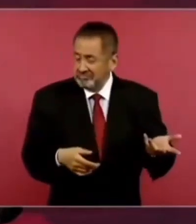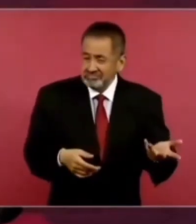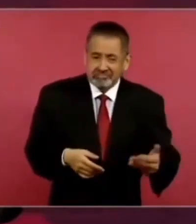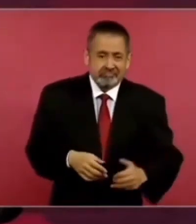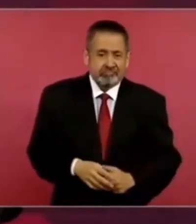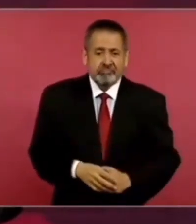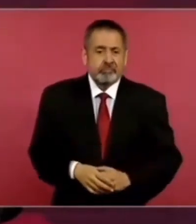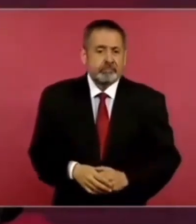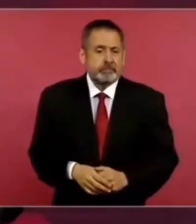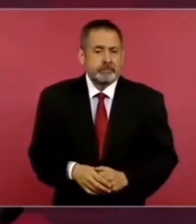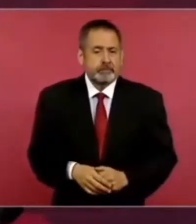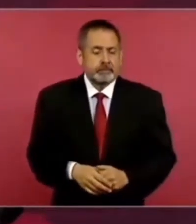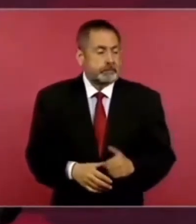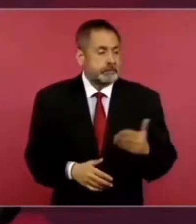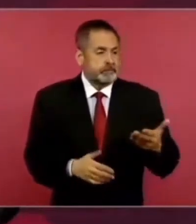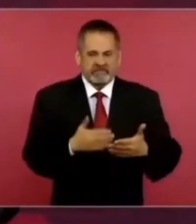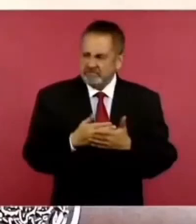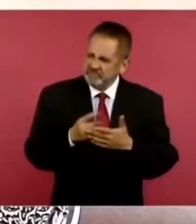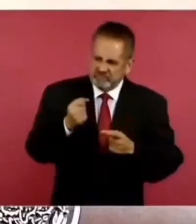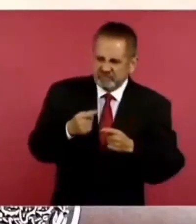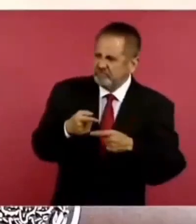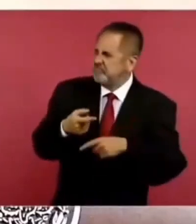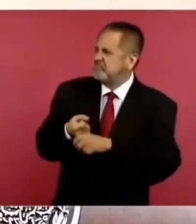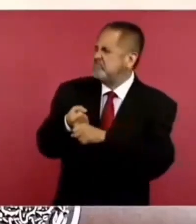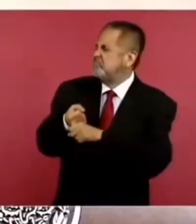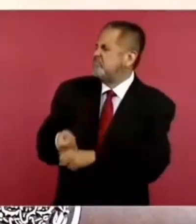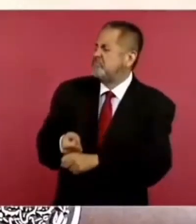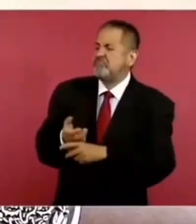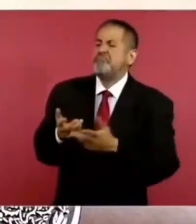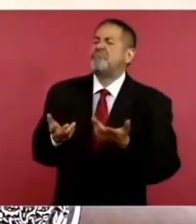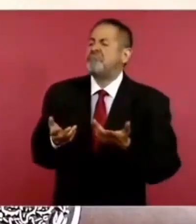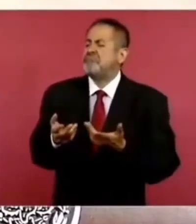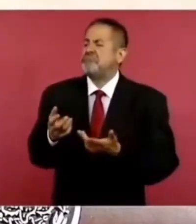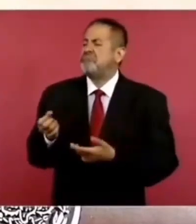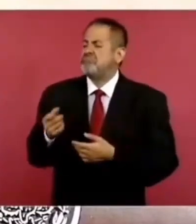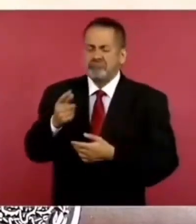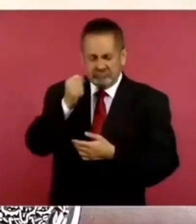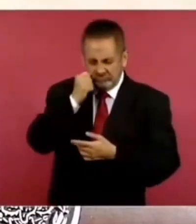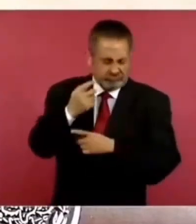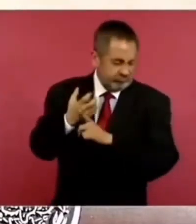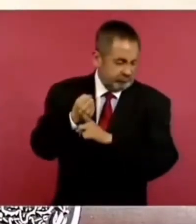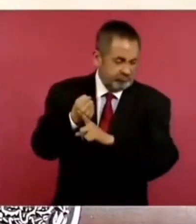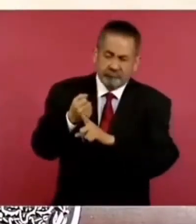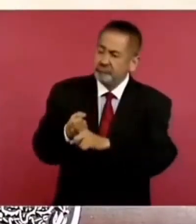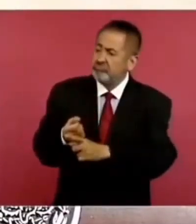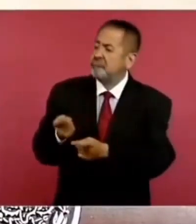pues ahora están apretando más.